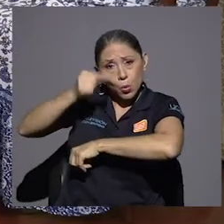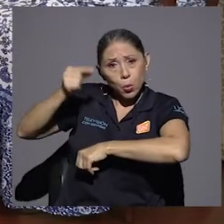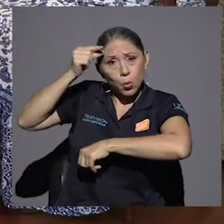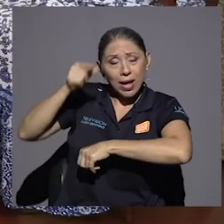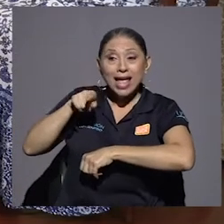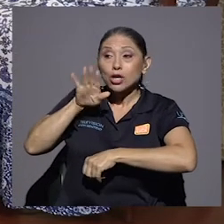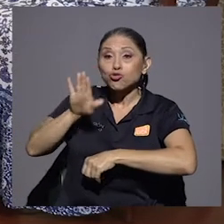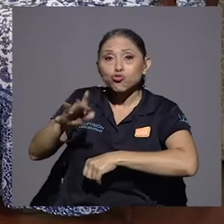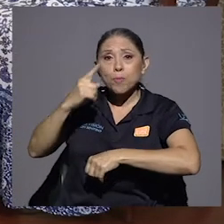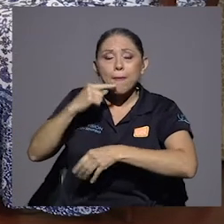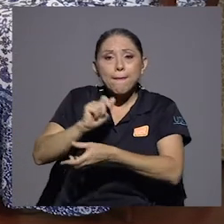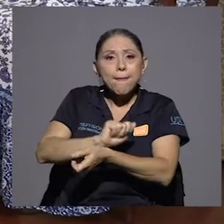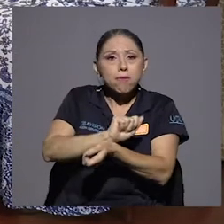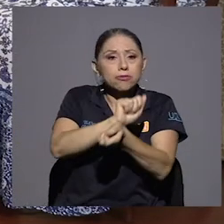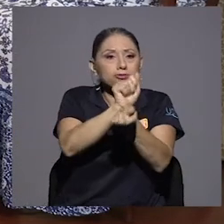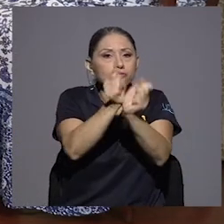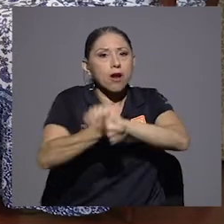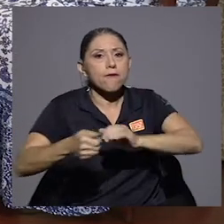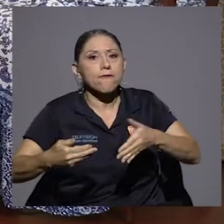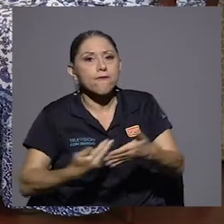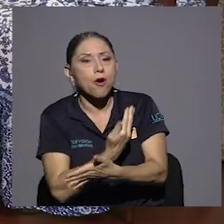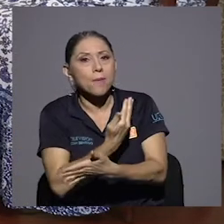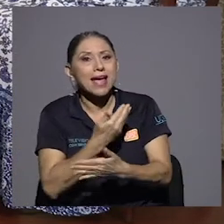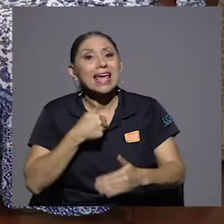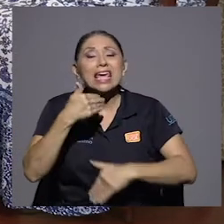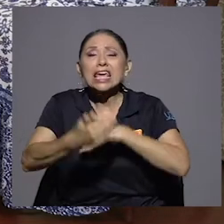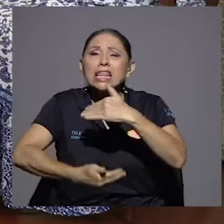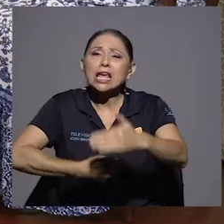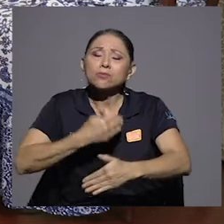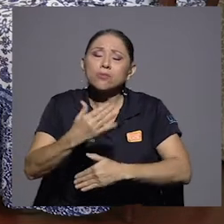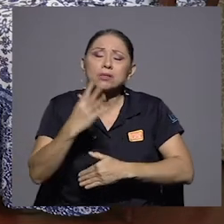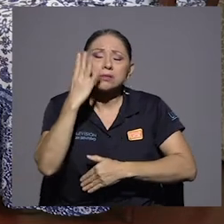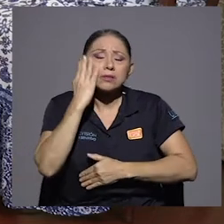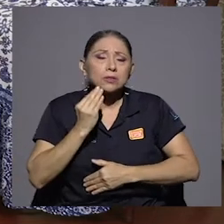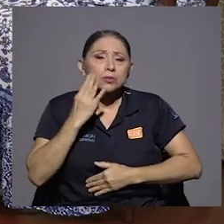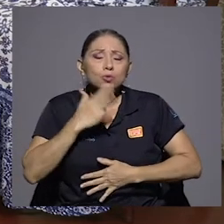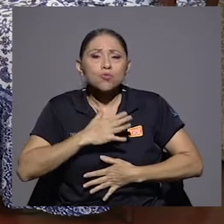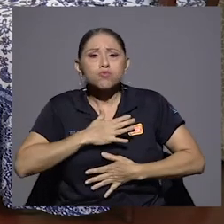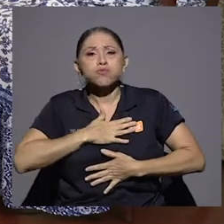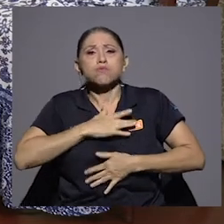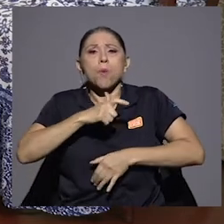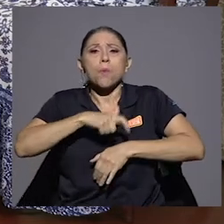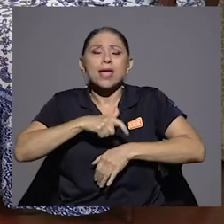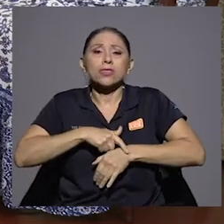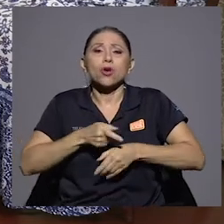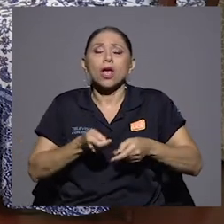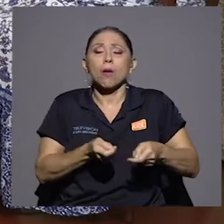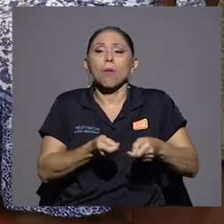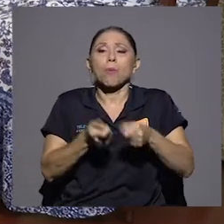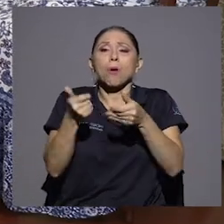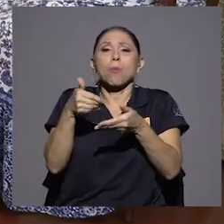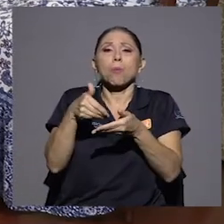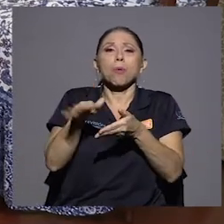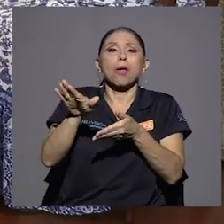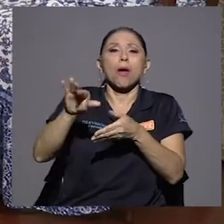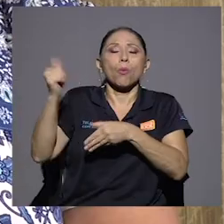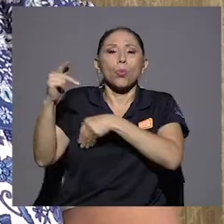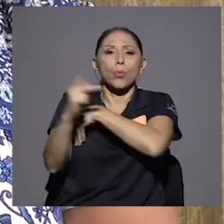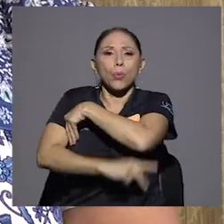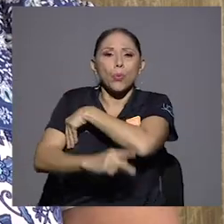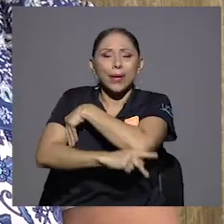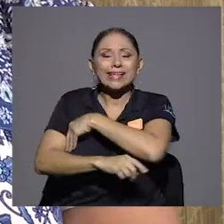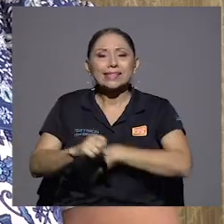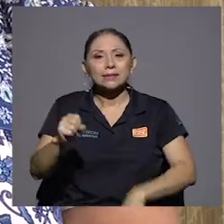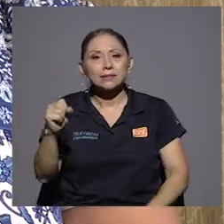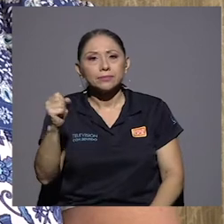luego pasa ese amargo momento que usted hablaba ahora al inicio de esto, lo que era el exilio. Sí, este,